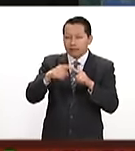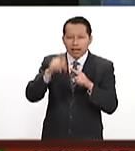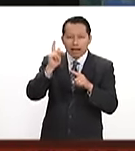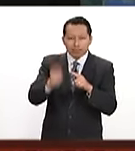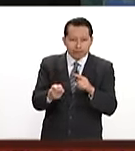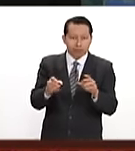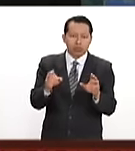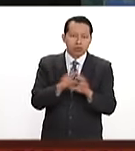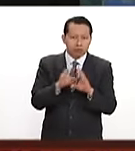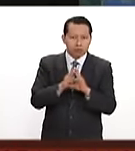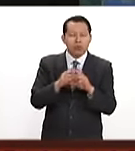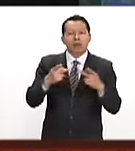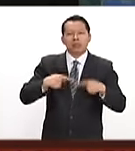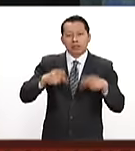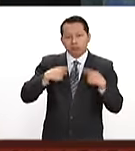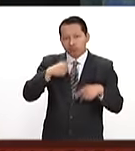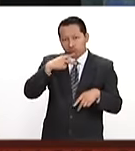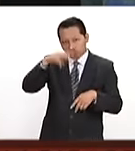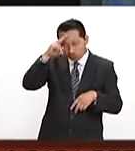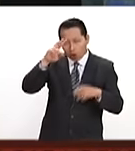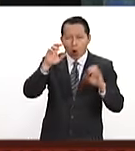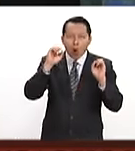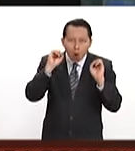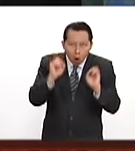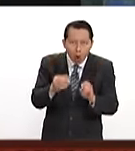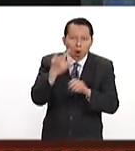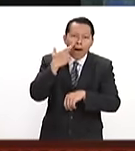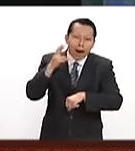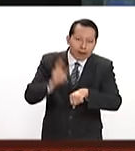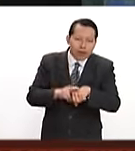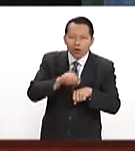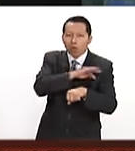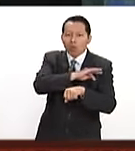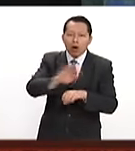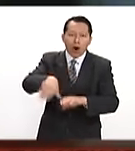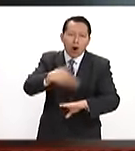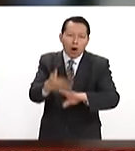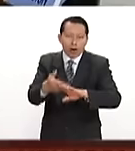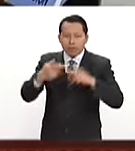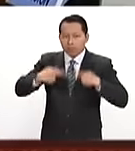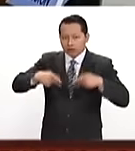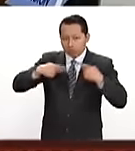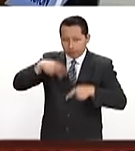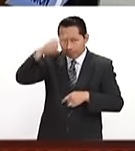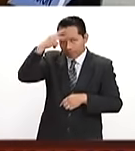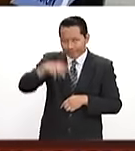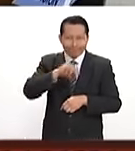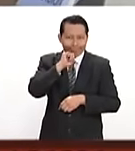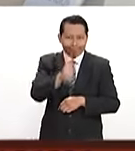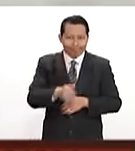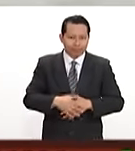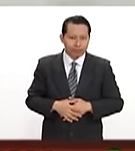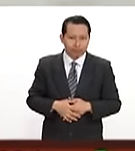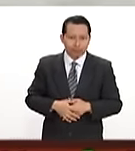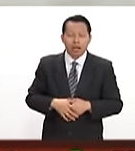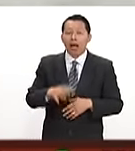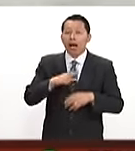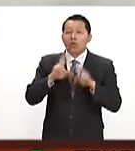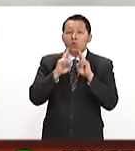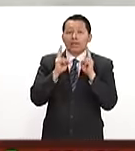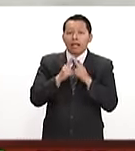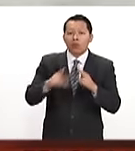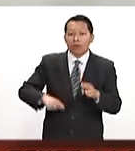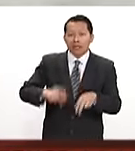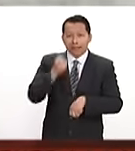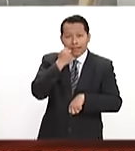manos inexpertas y de delincuentes que puedan afectar a los mexicanos. Por su parte, el titular de la unidad de gobierno